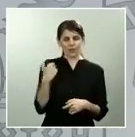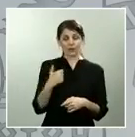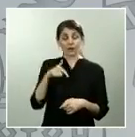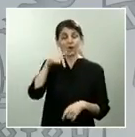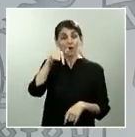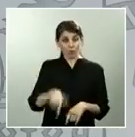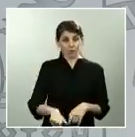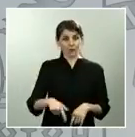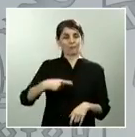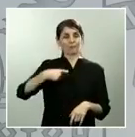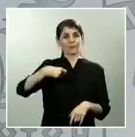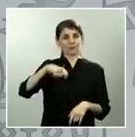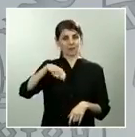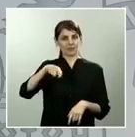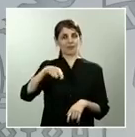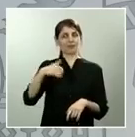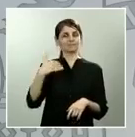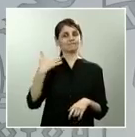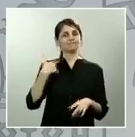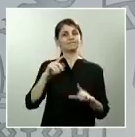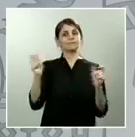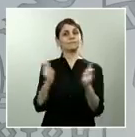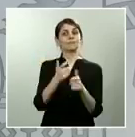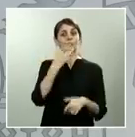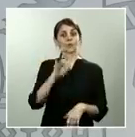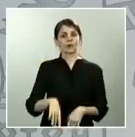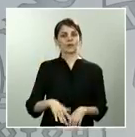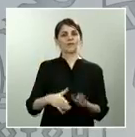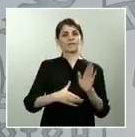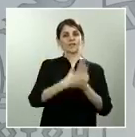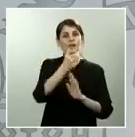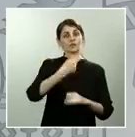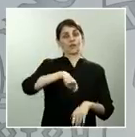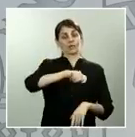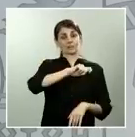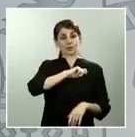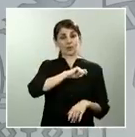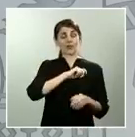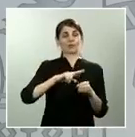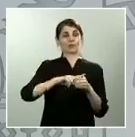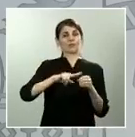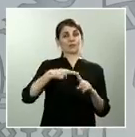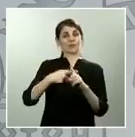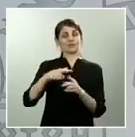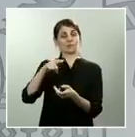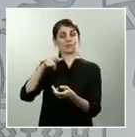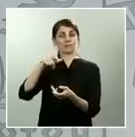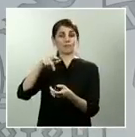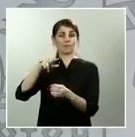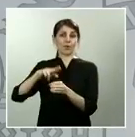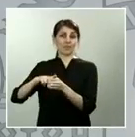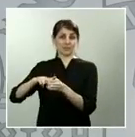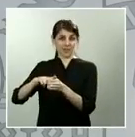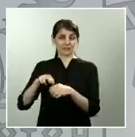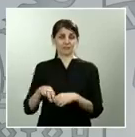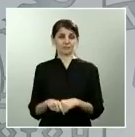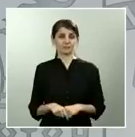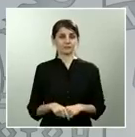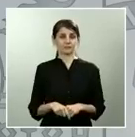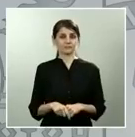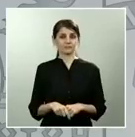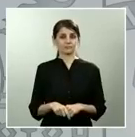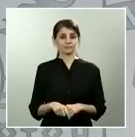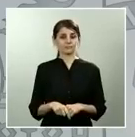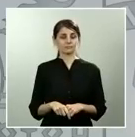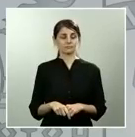con la Federación Española de Municipios y Provincias. En esta reunión, una reunión que se ha celebrado por parte de la